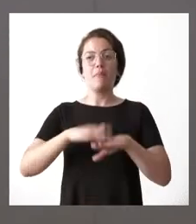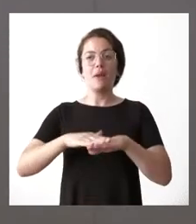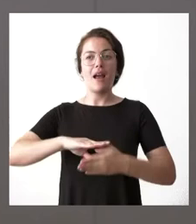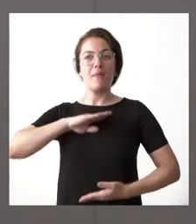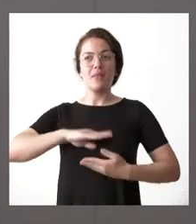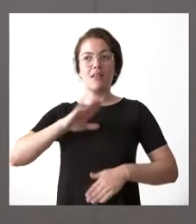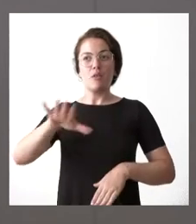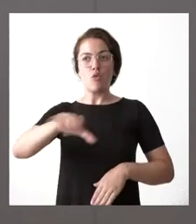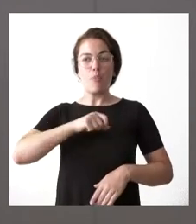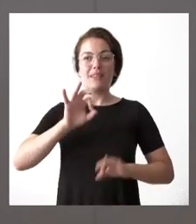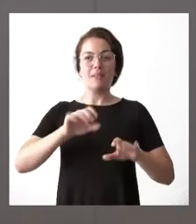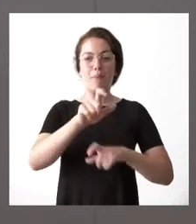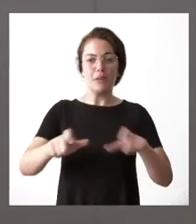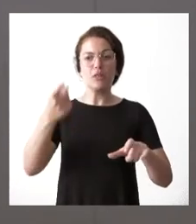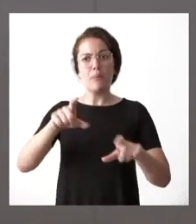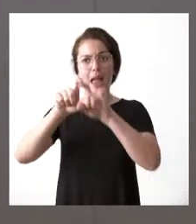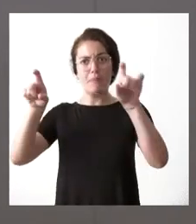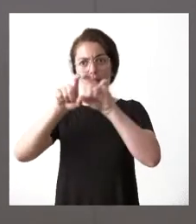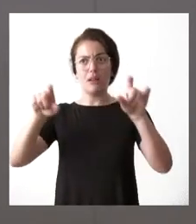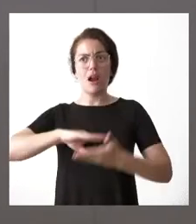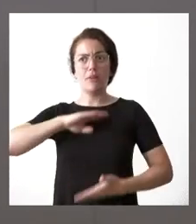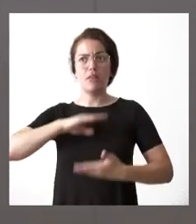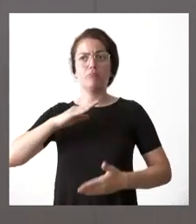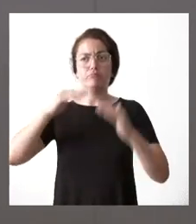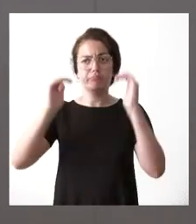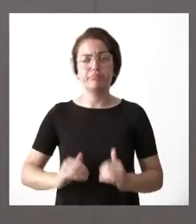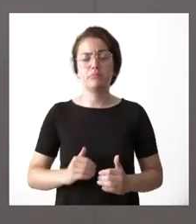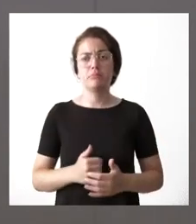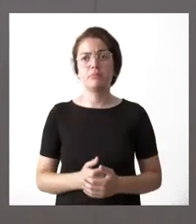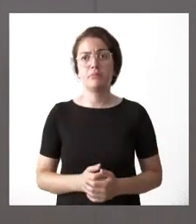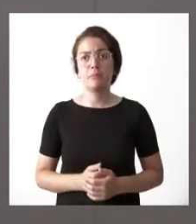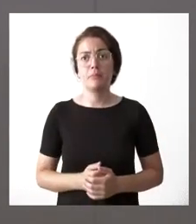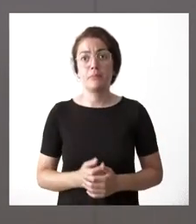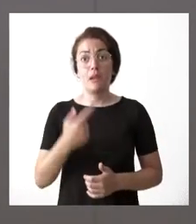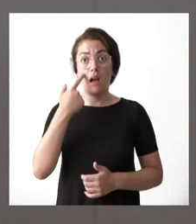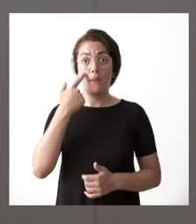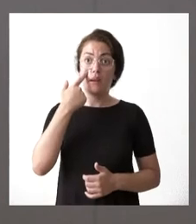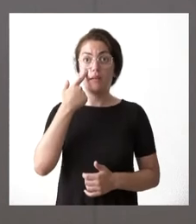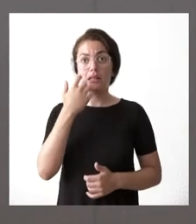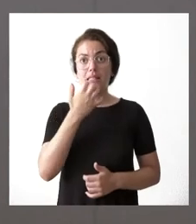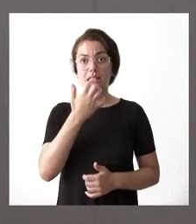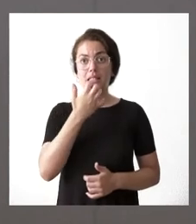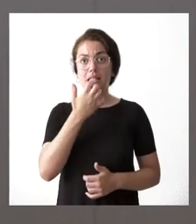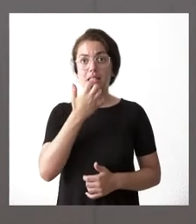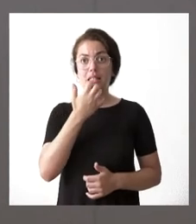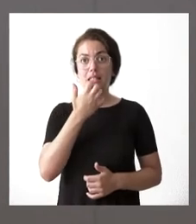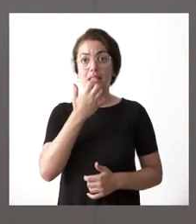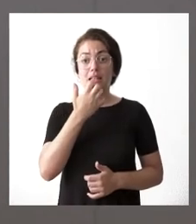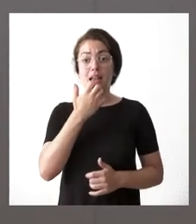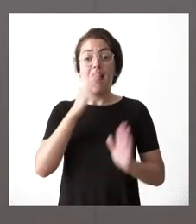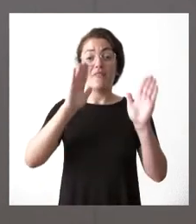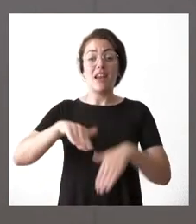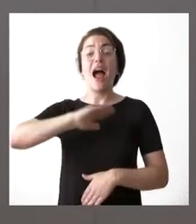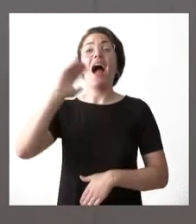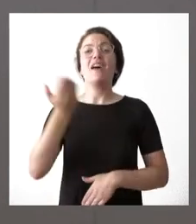consumidores y empresas veremos a ver en qué medida esto se traslada o no a los consumidores finales este